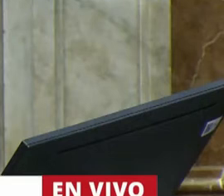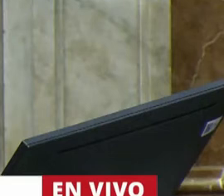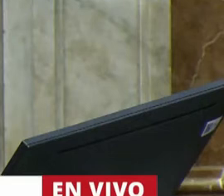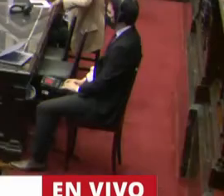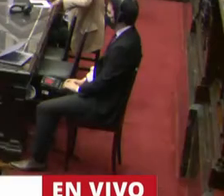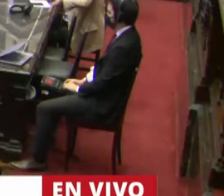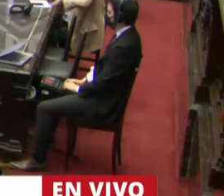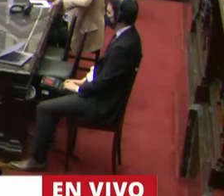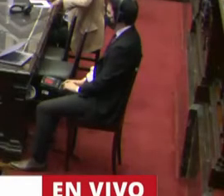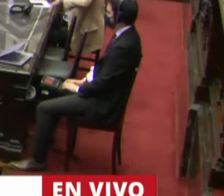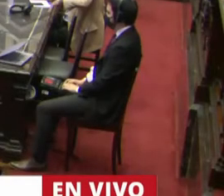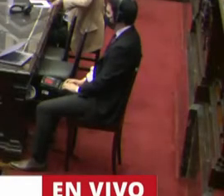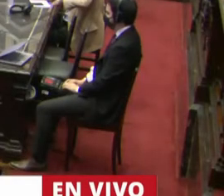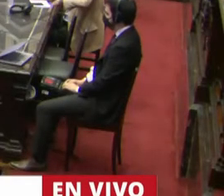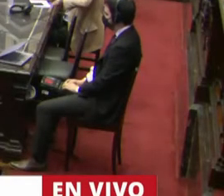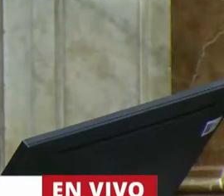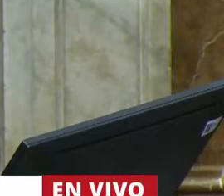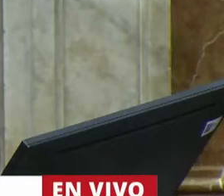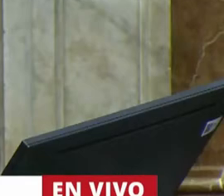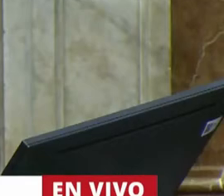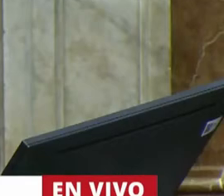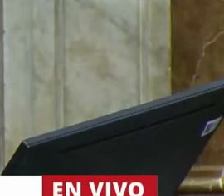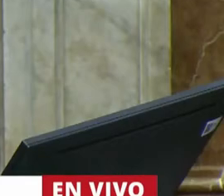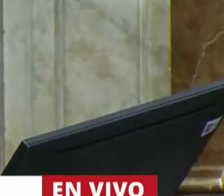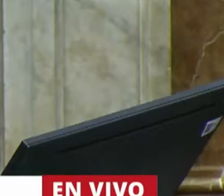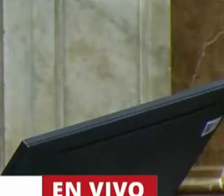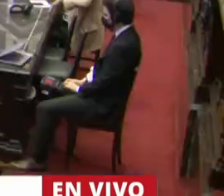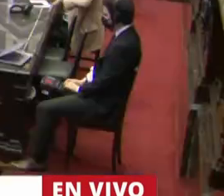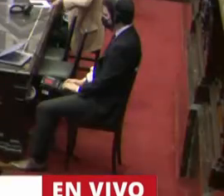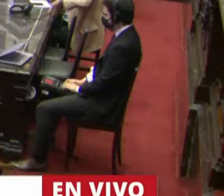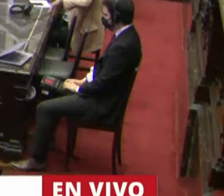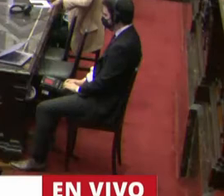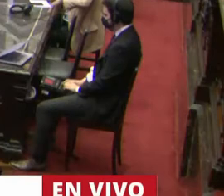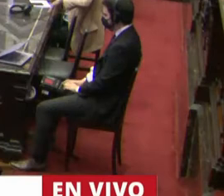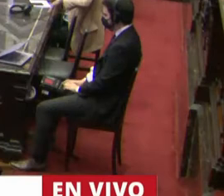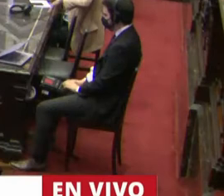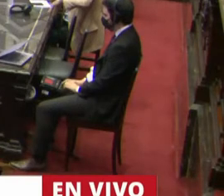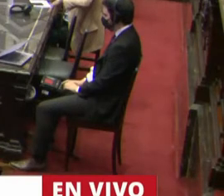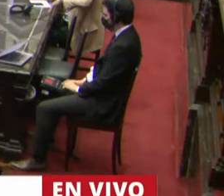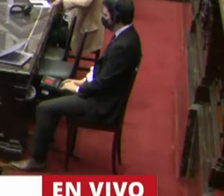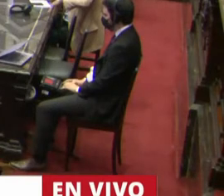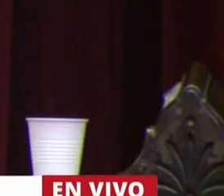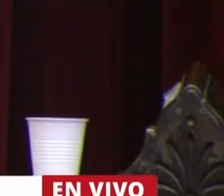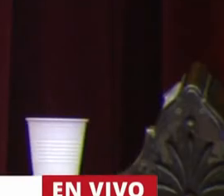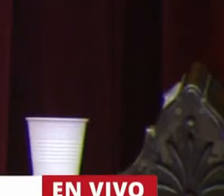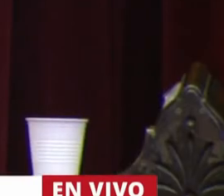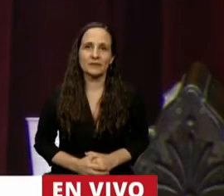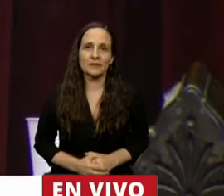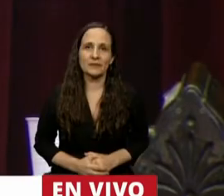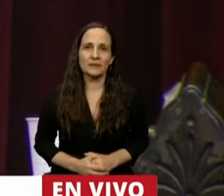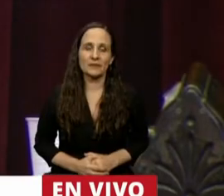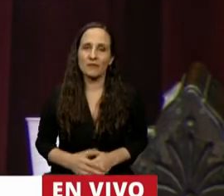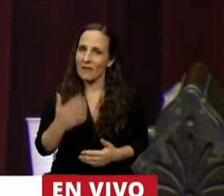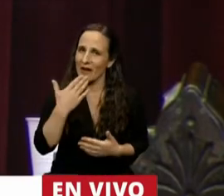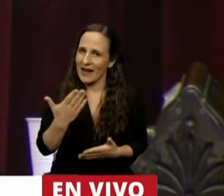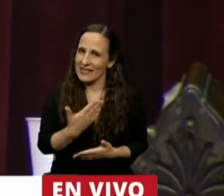Usted no fue el que le cedió los minutos. Tiene la palabra. Gracias, Presidente. Mire, no me voy a detener en el